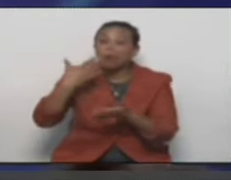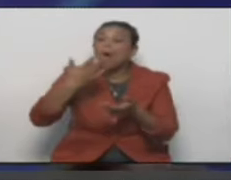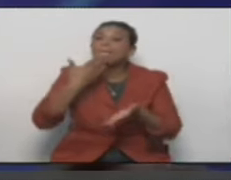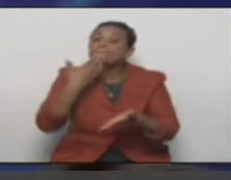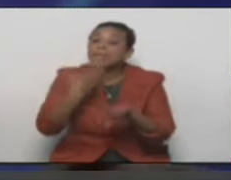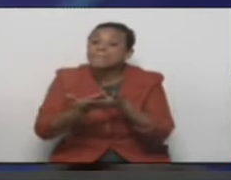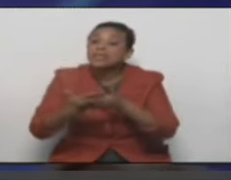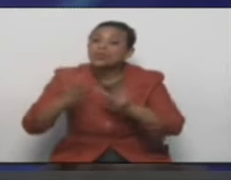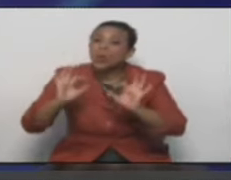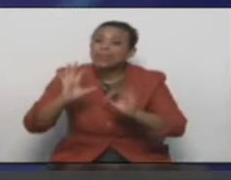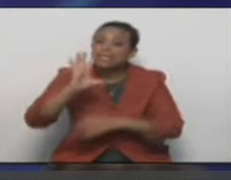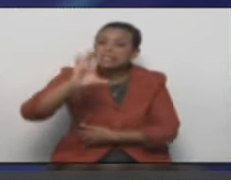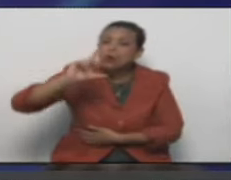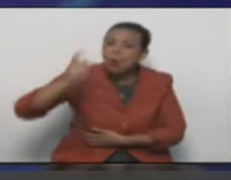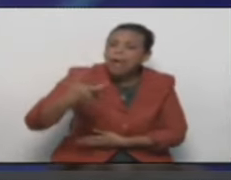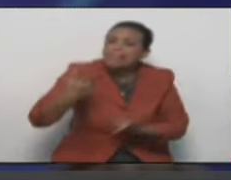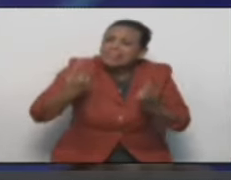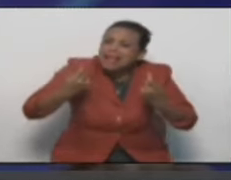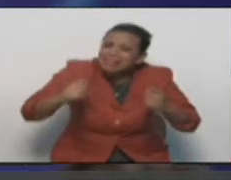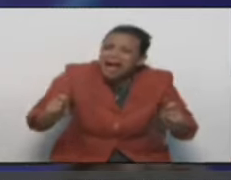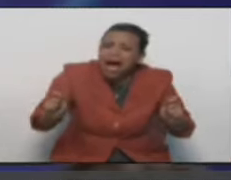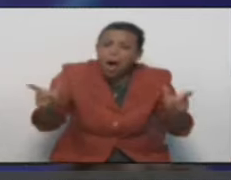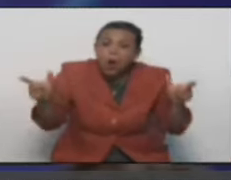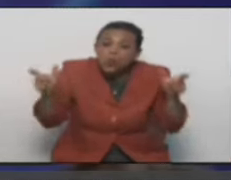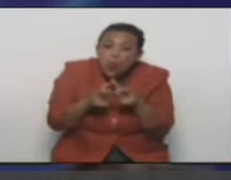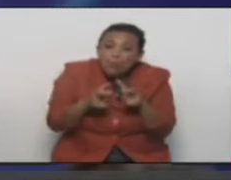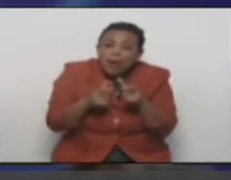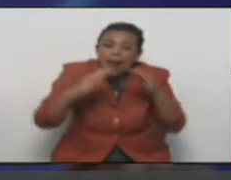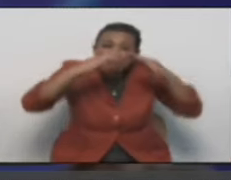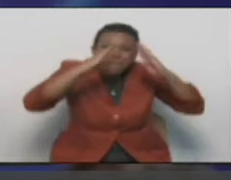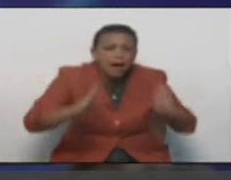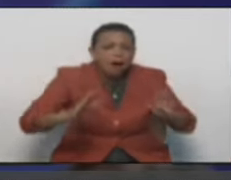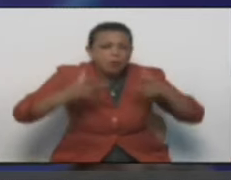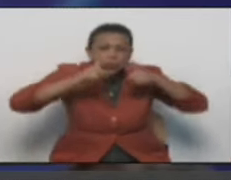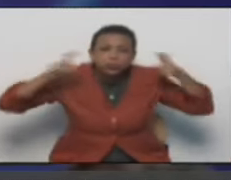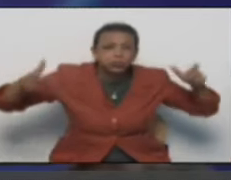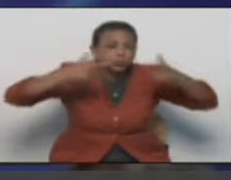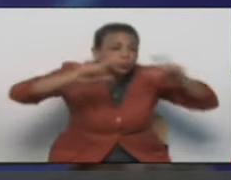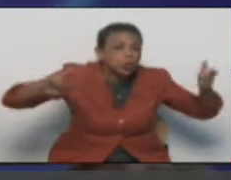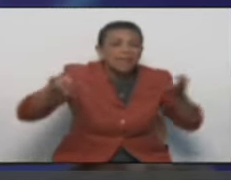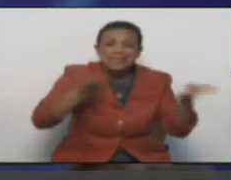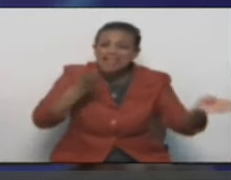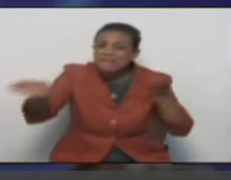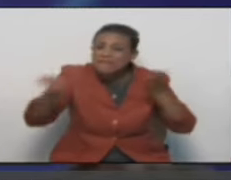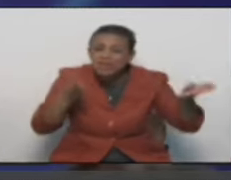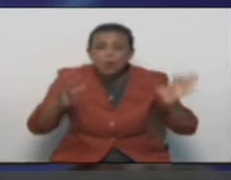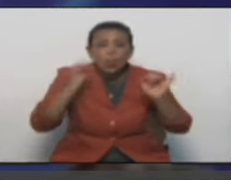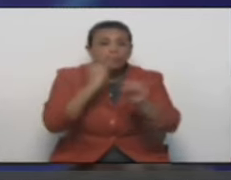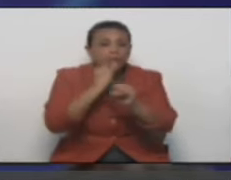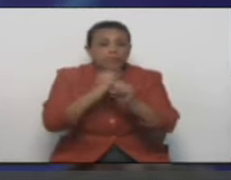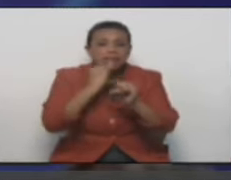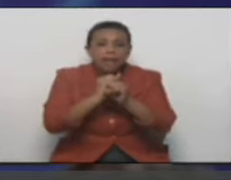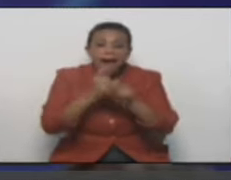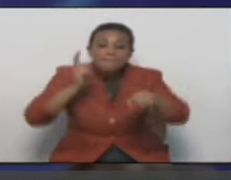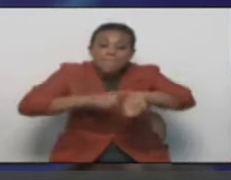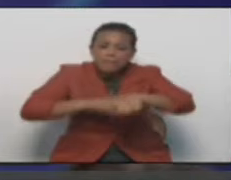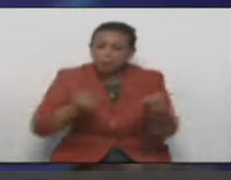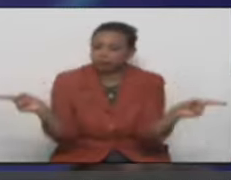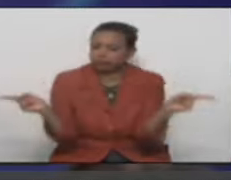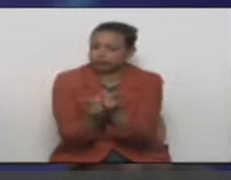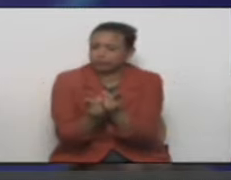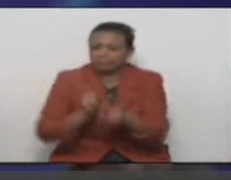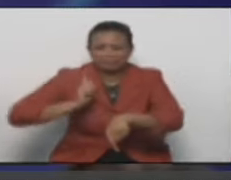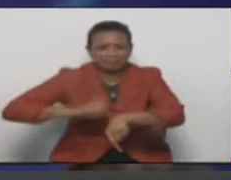5G es tratar de captar el mayor número de hogares con servicios inalámbricos de internet en el menor tiempo posible